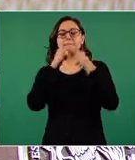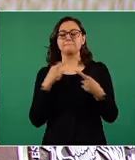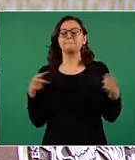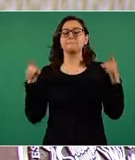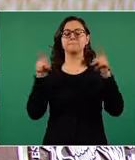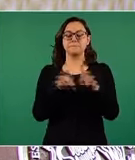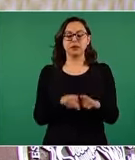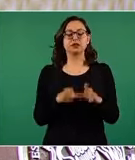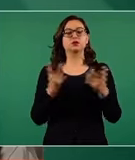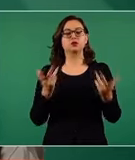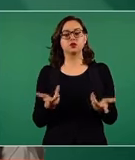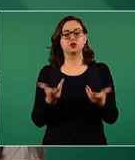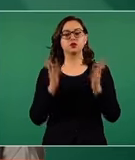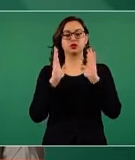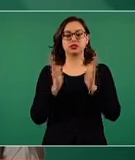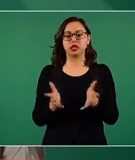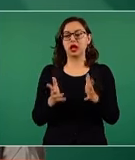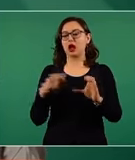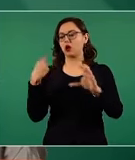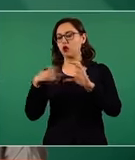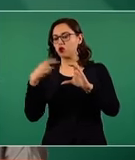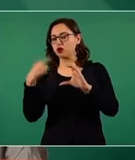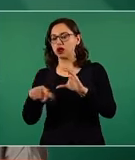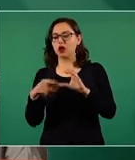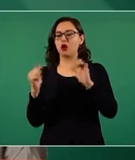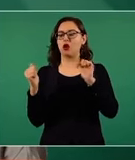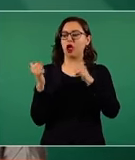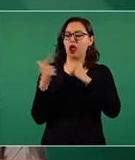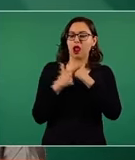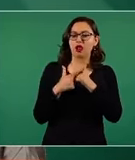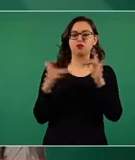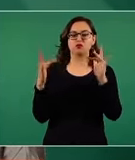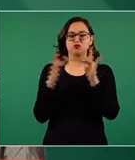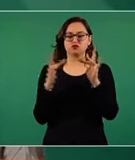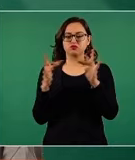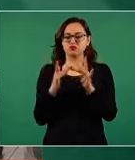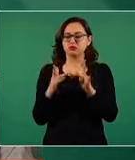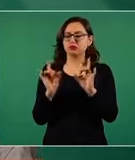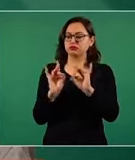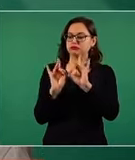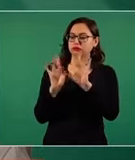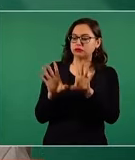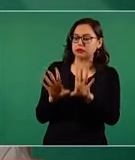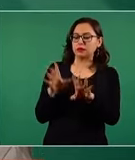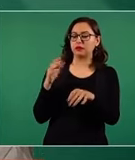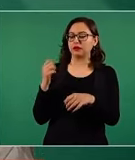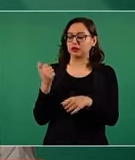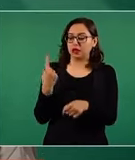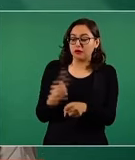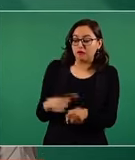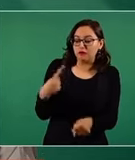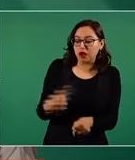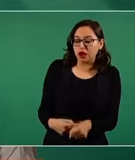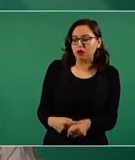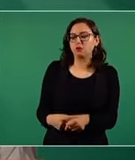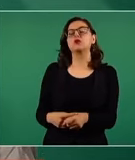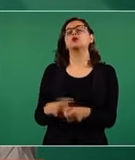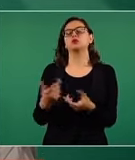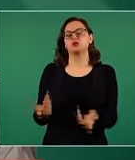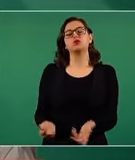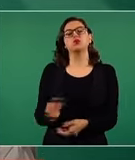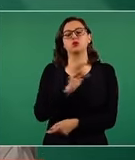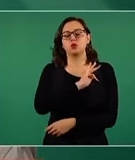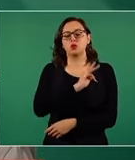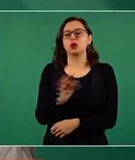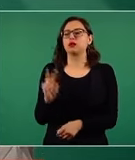dirección, algún correo en donde podamos precisamente dar seguimiento a los casos de los pequeños que pudiéramos tener como detectados